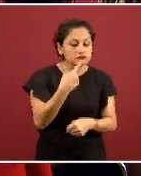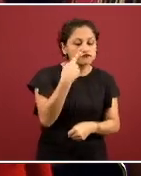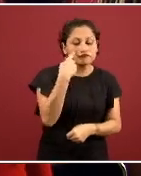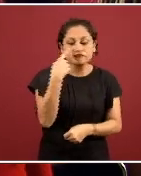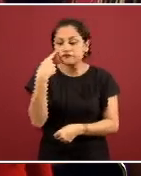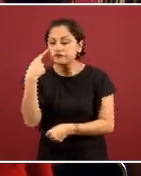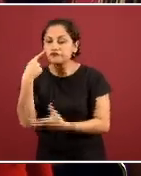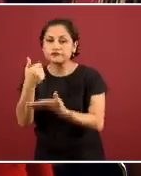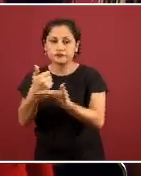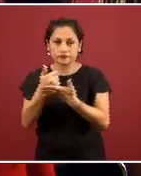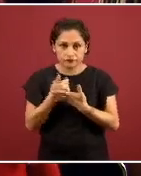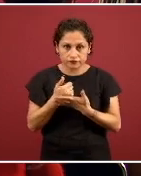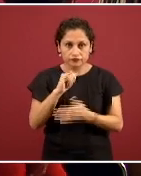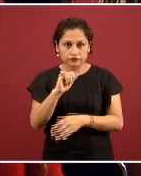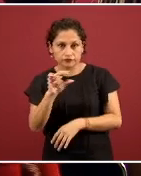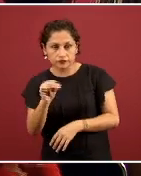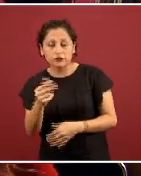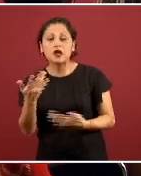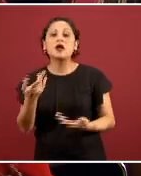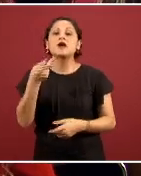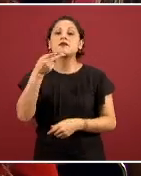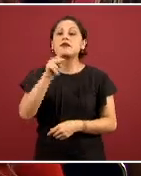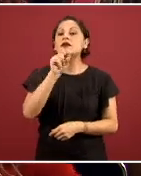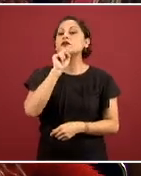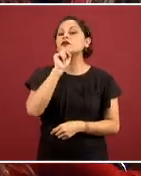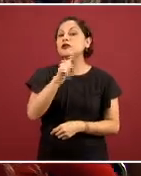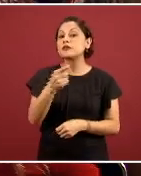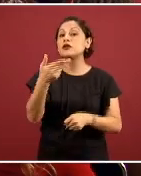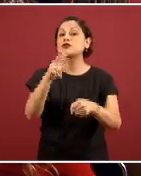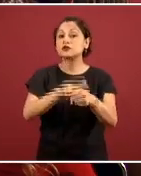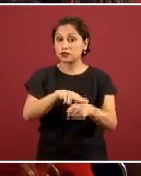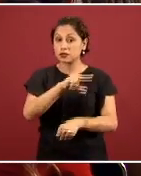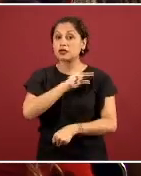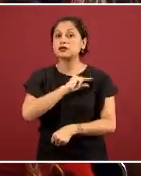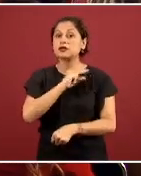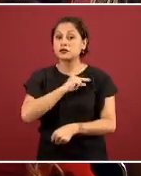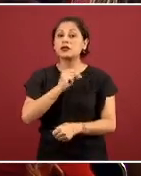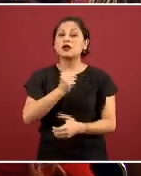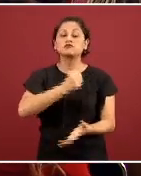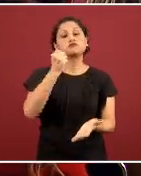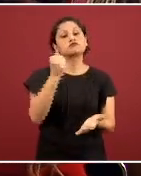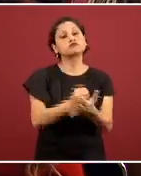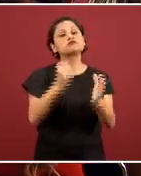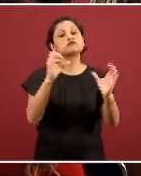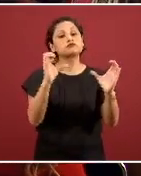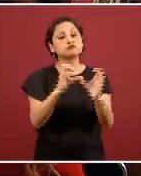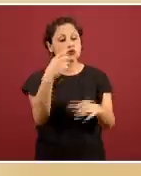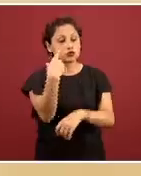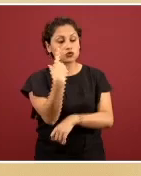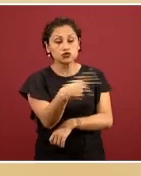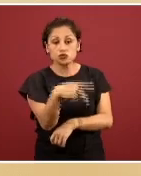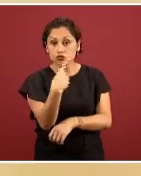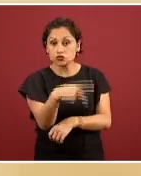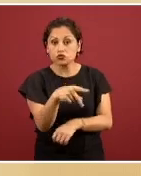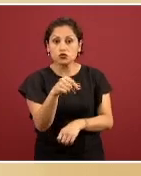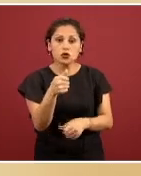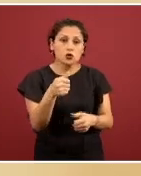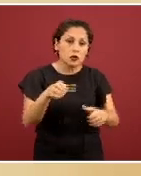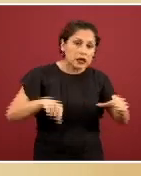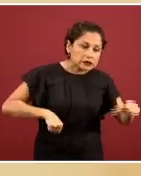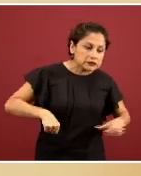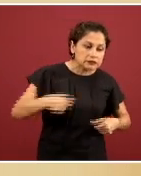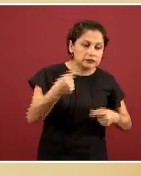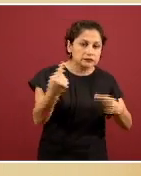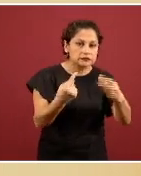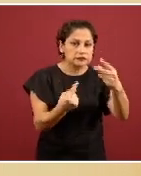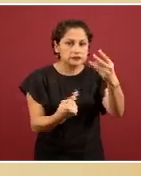los hospitales privados, al igual que muchos hospitales del sector, están certificados los procesos. Entonces, desde hace tiempo hemos estado trabajando